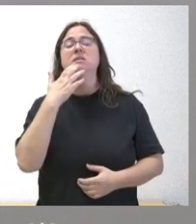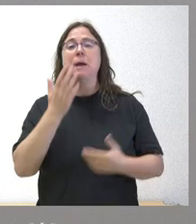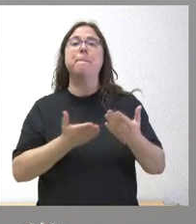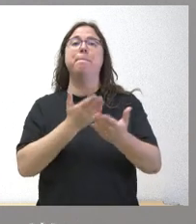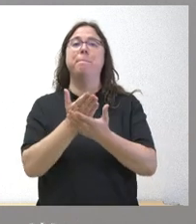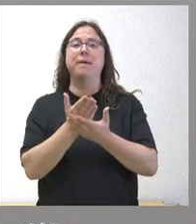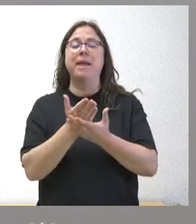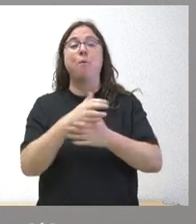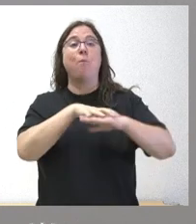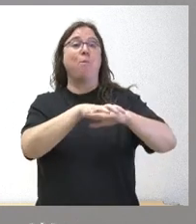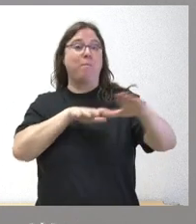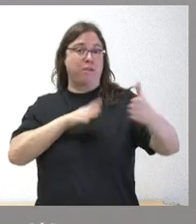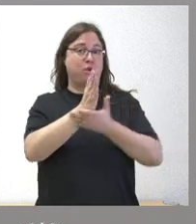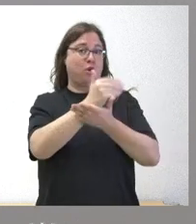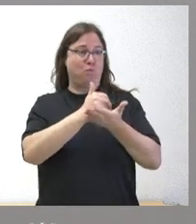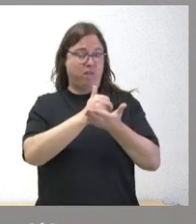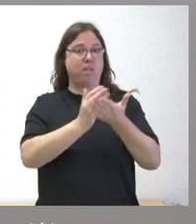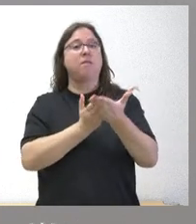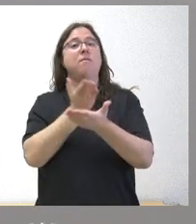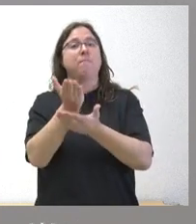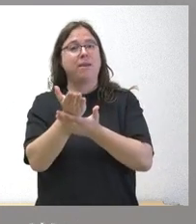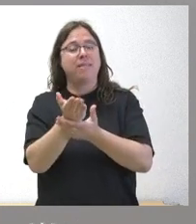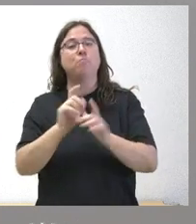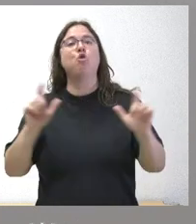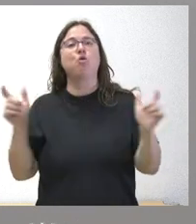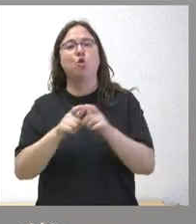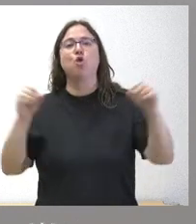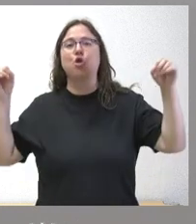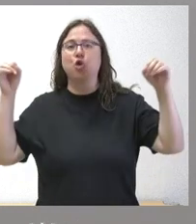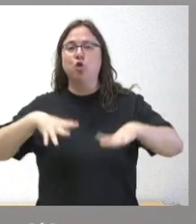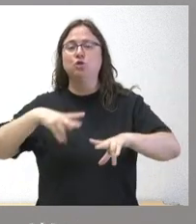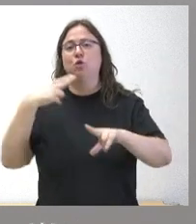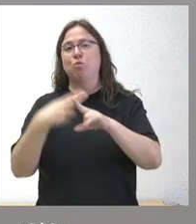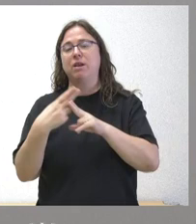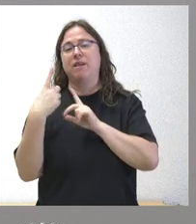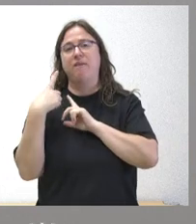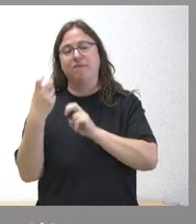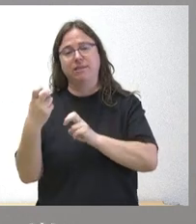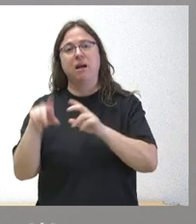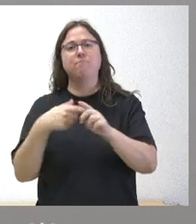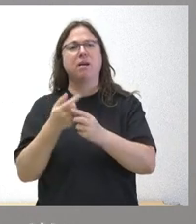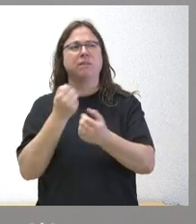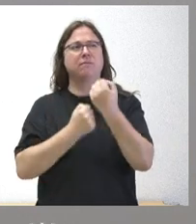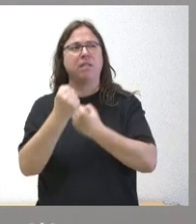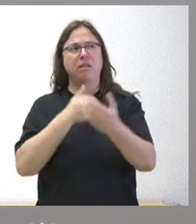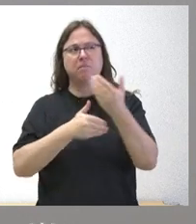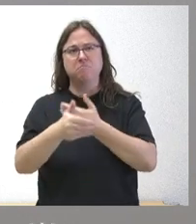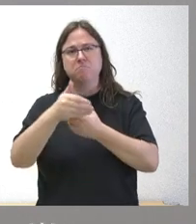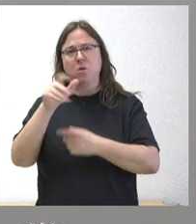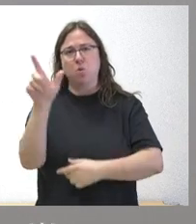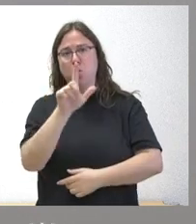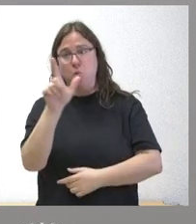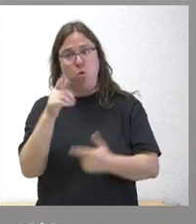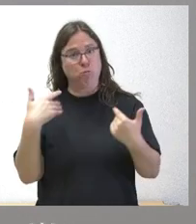por parte de una mayoría de comunidades autónomas la reunión del Consejo de Política Fiscal y Financiera para el mes de julio y con